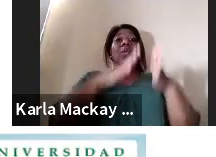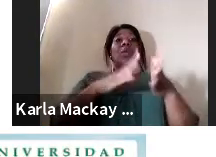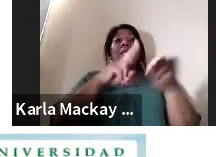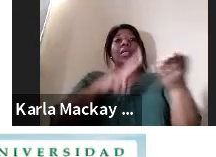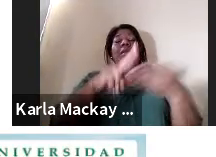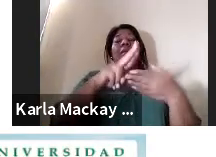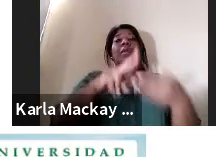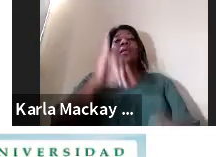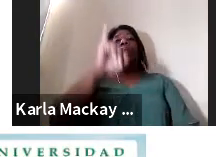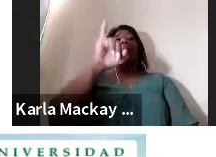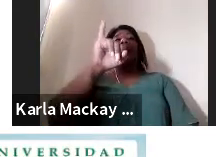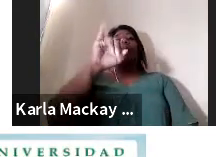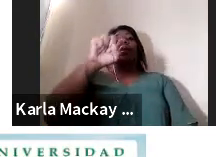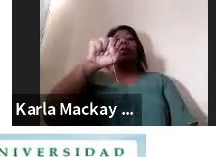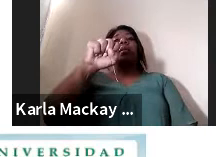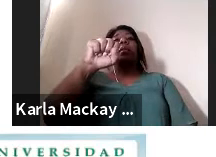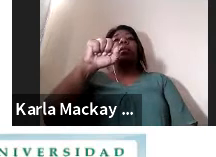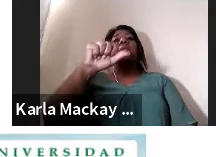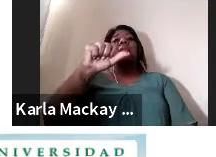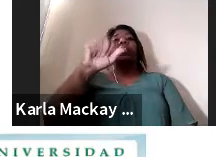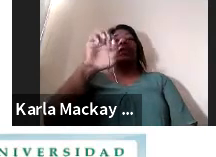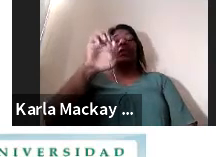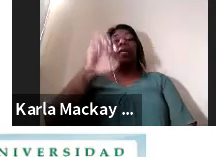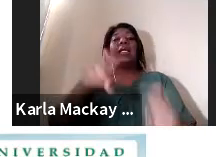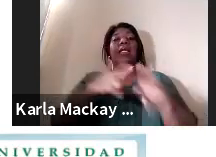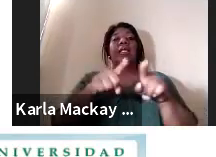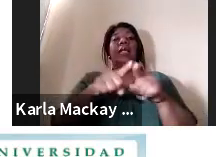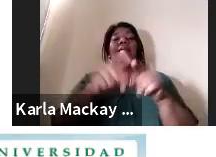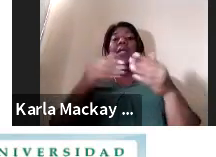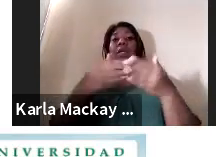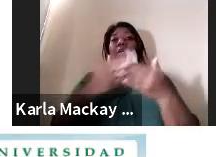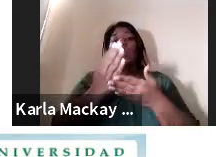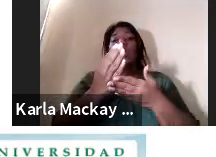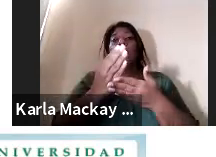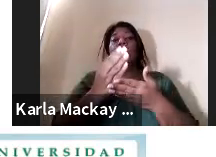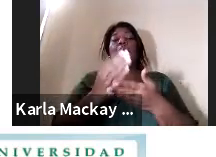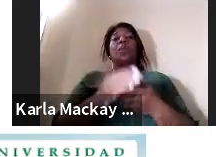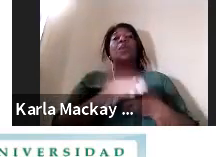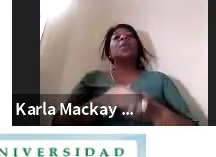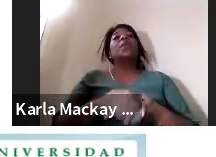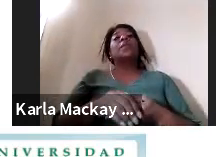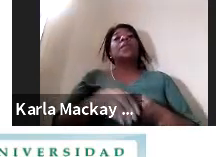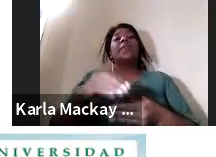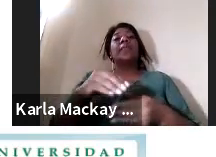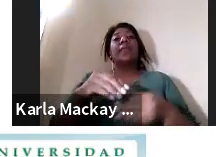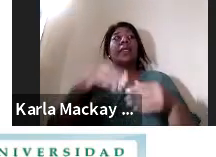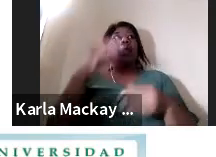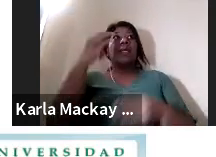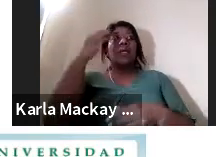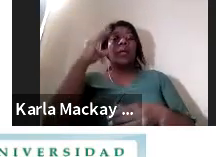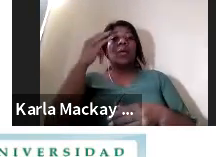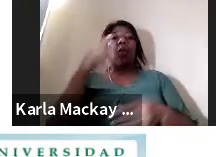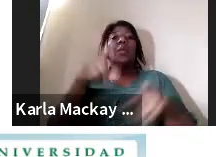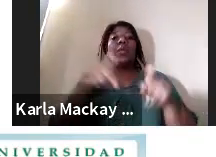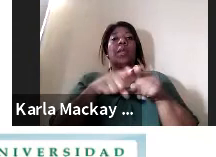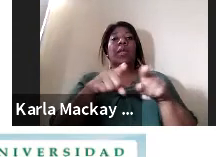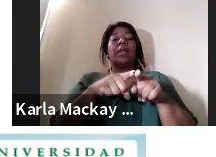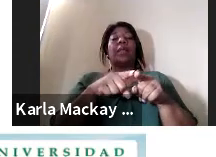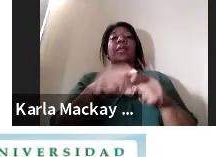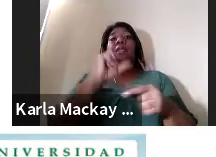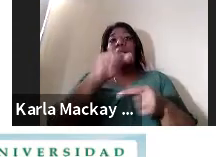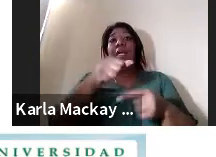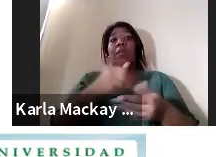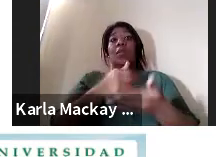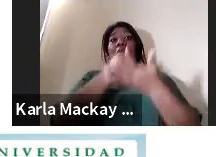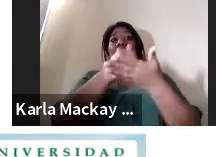otro nuevo investigadores como lo es Liliana de Cartagena de India Liliana Bravo en donde también se pudo contribuir a su